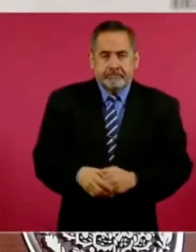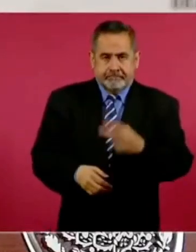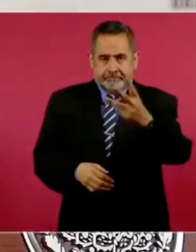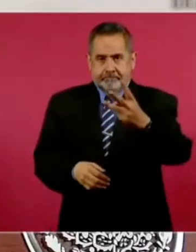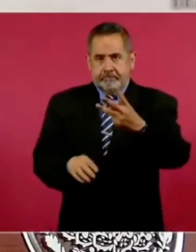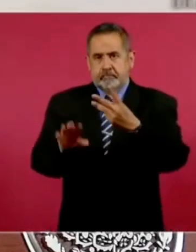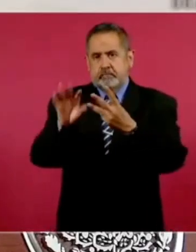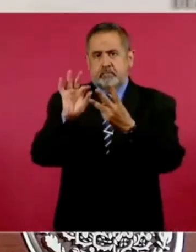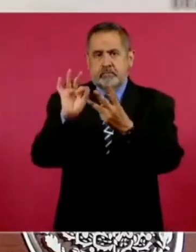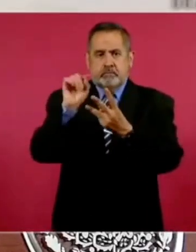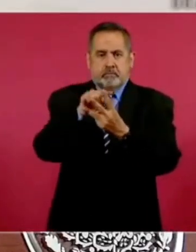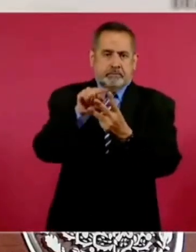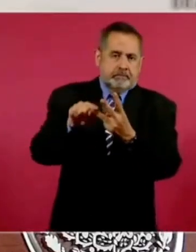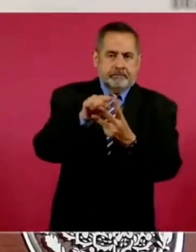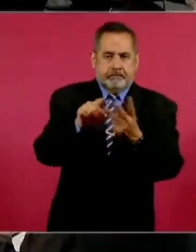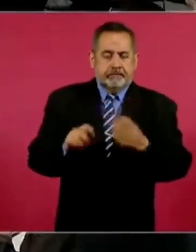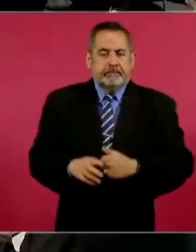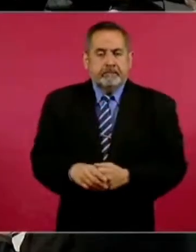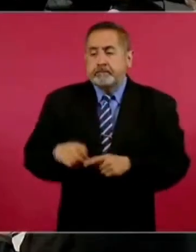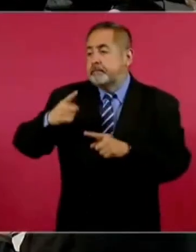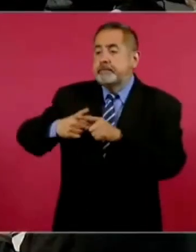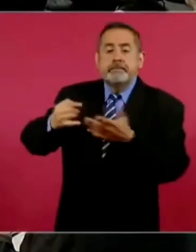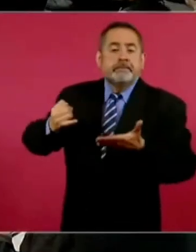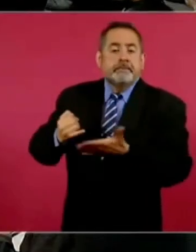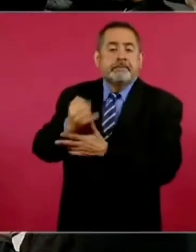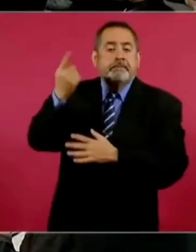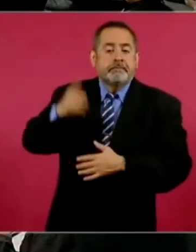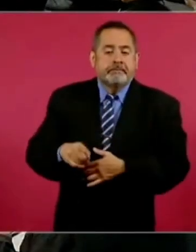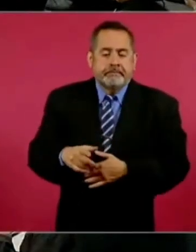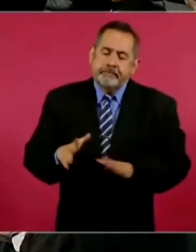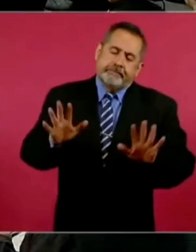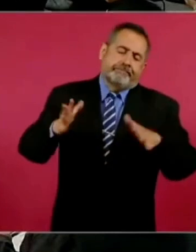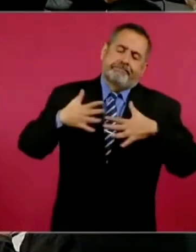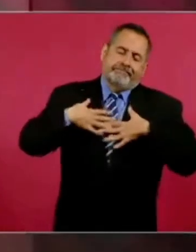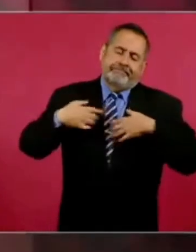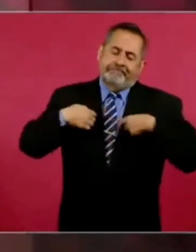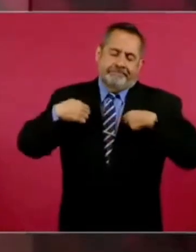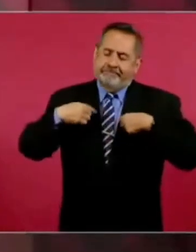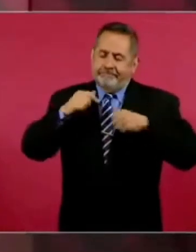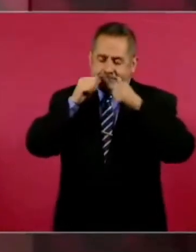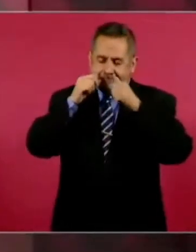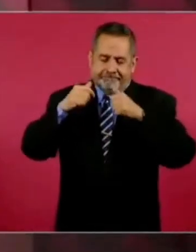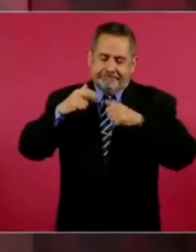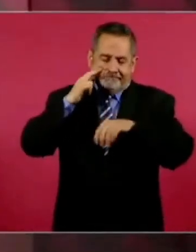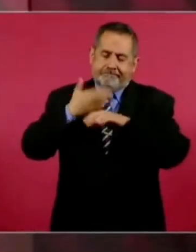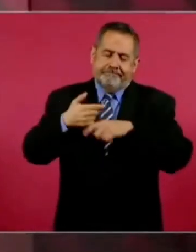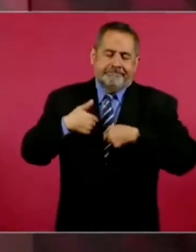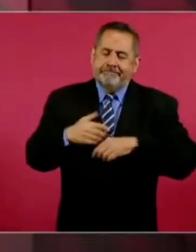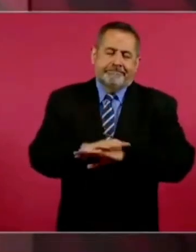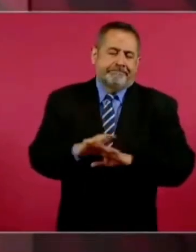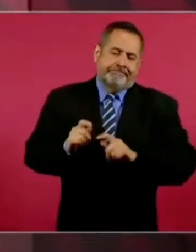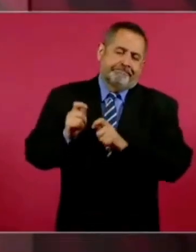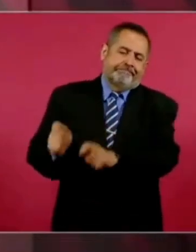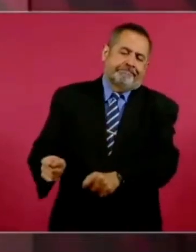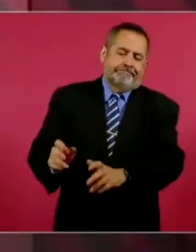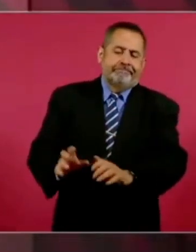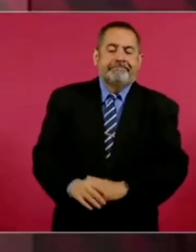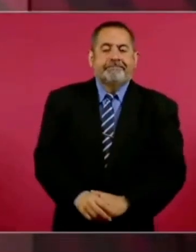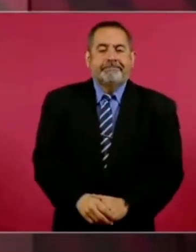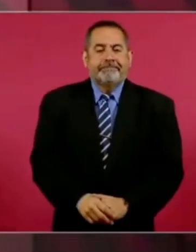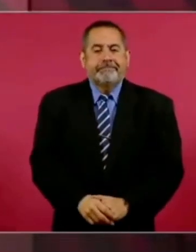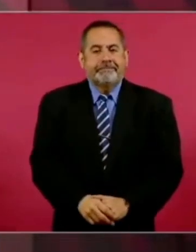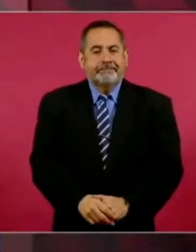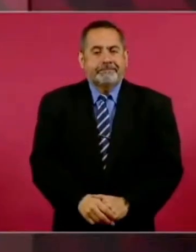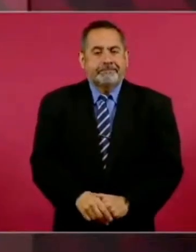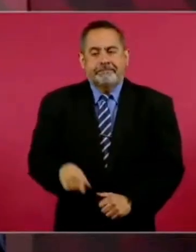¿quién va a decidir eso? Ya no nos toca a nosotros, va